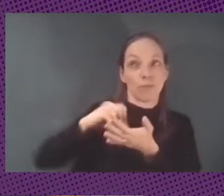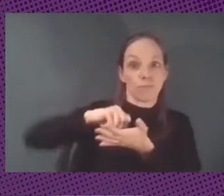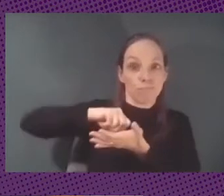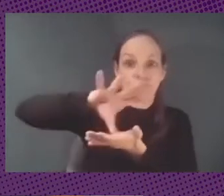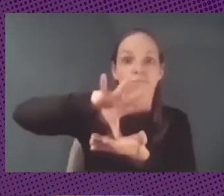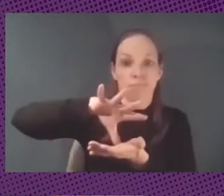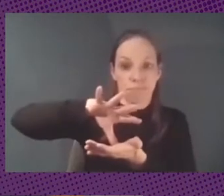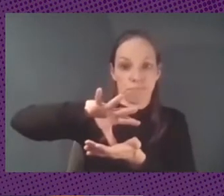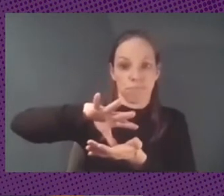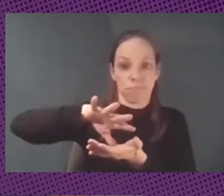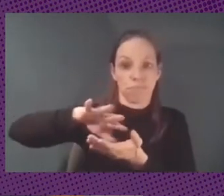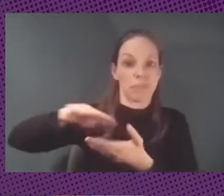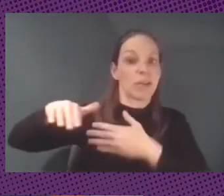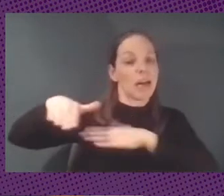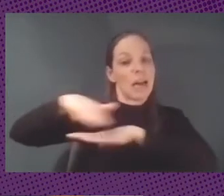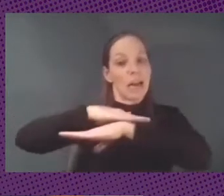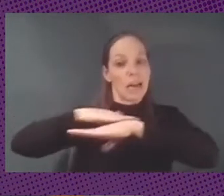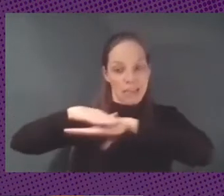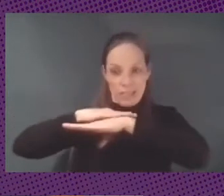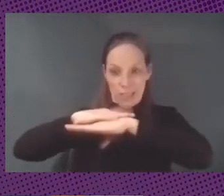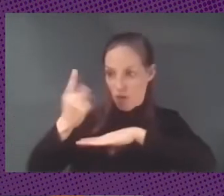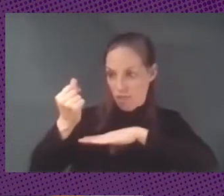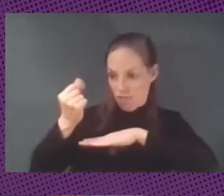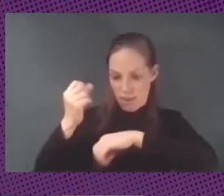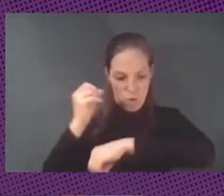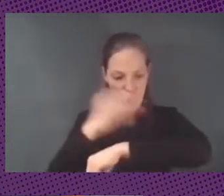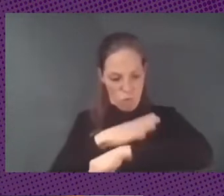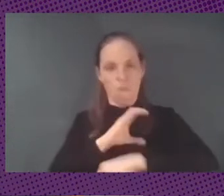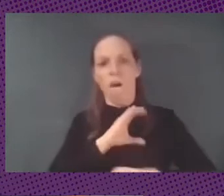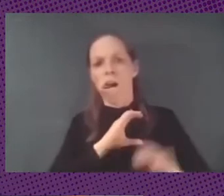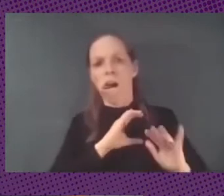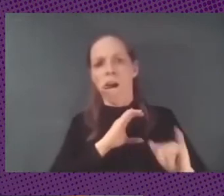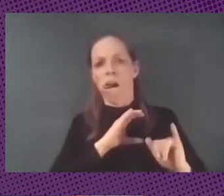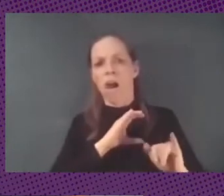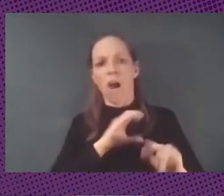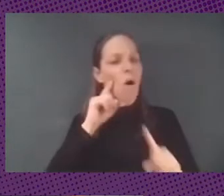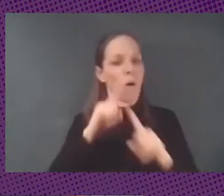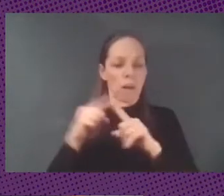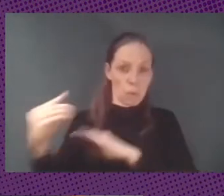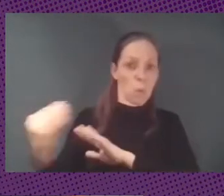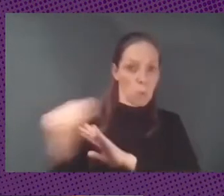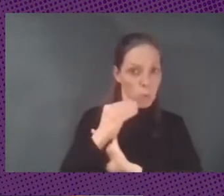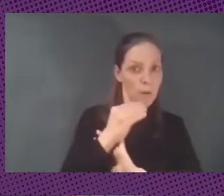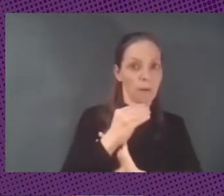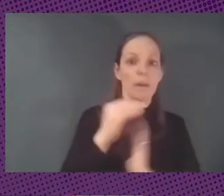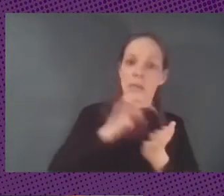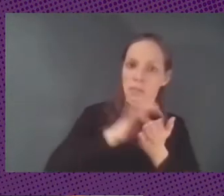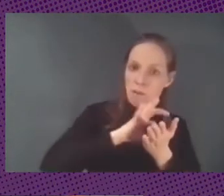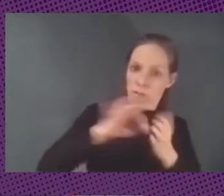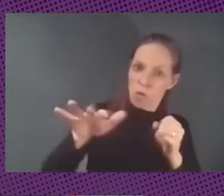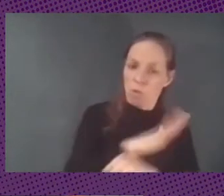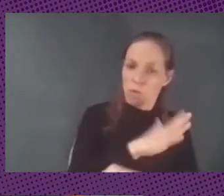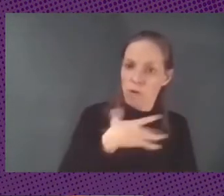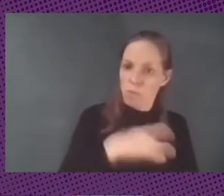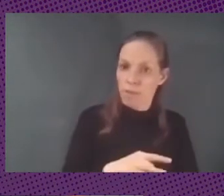desde el Estado haya el dinero suficiente A para soportar todas esas infraestructuras que pueden dar servicio B que el